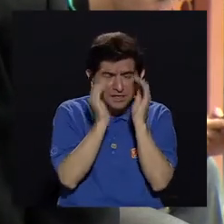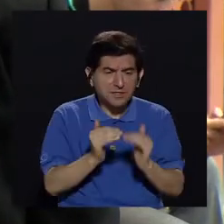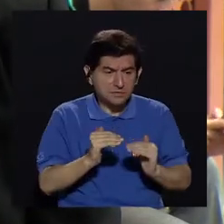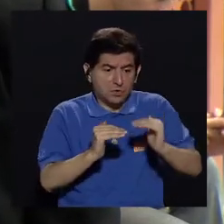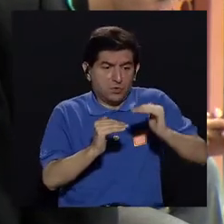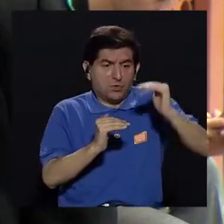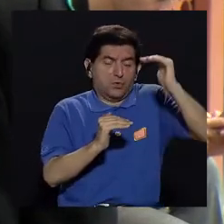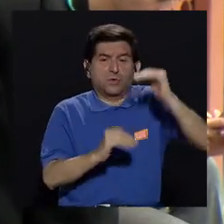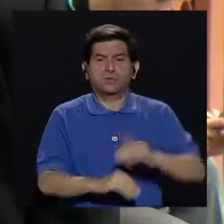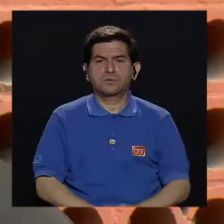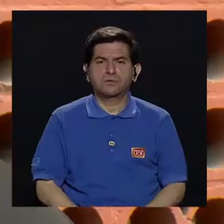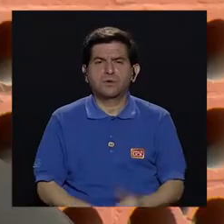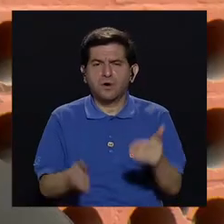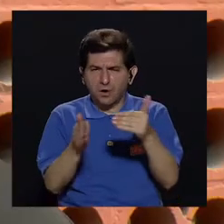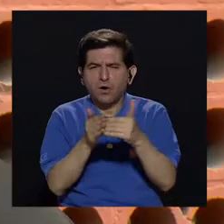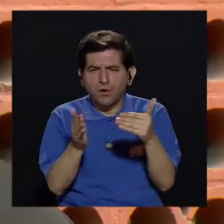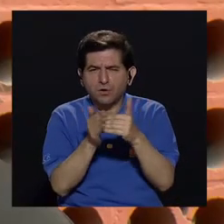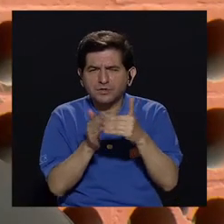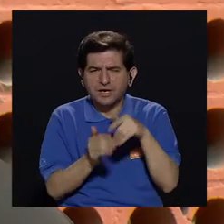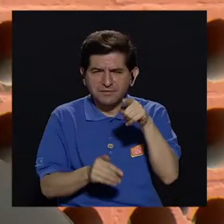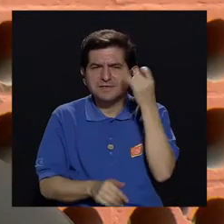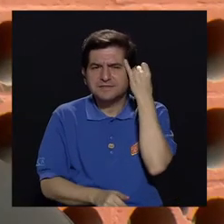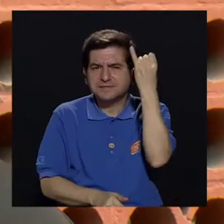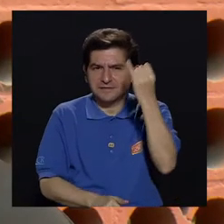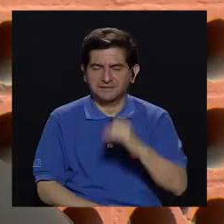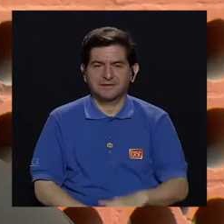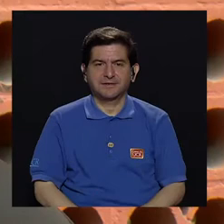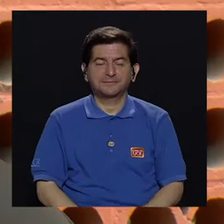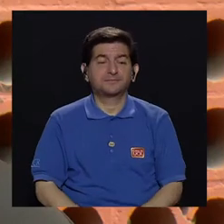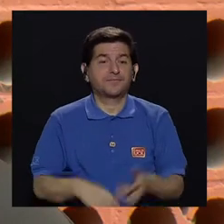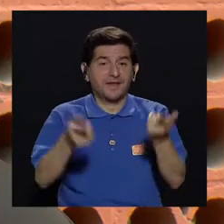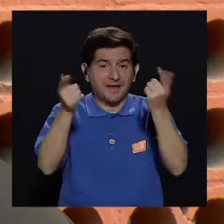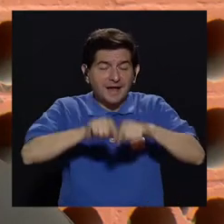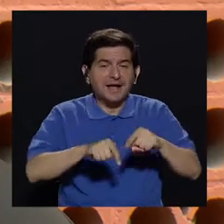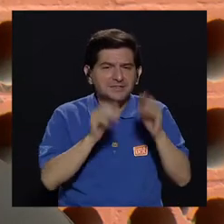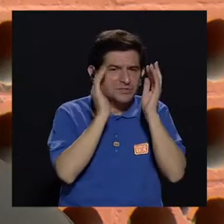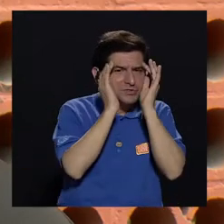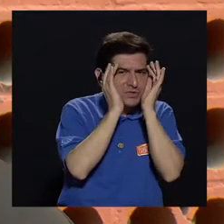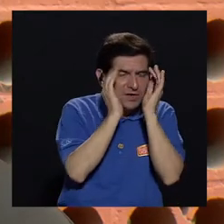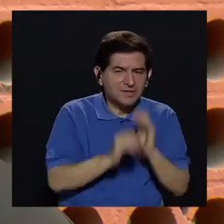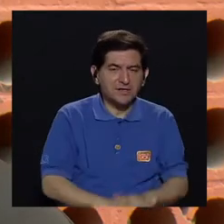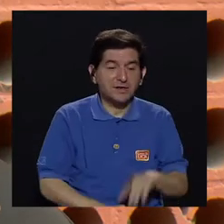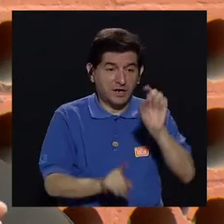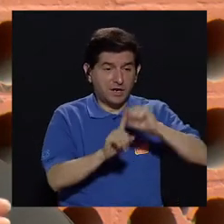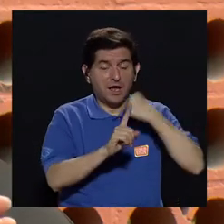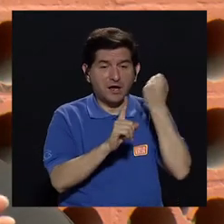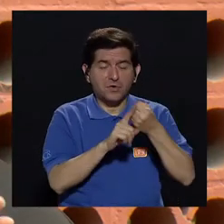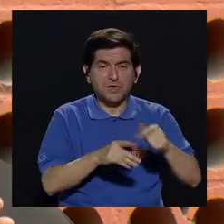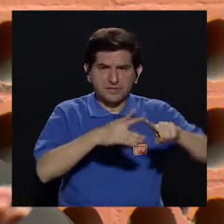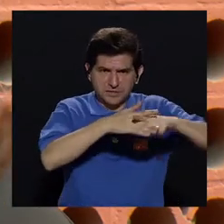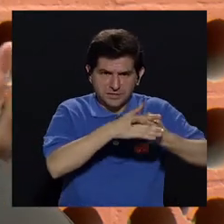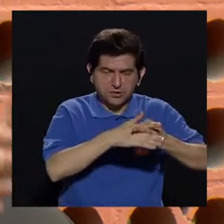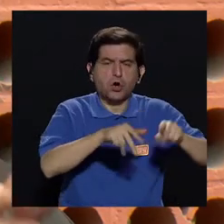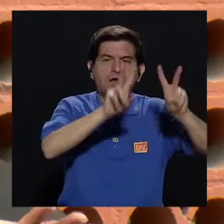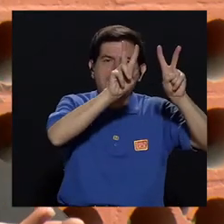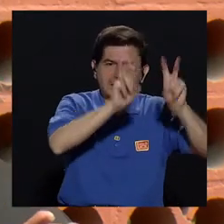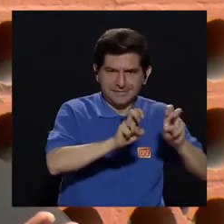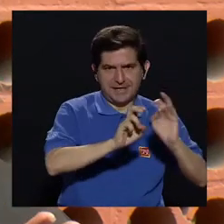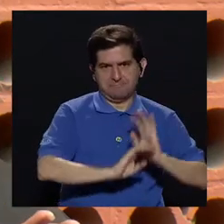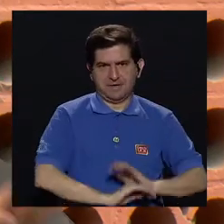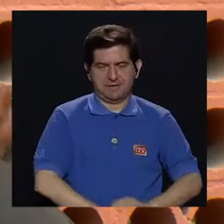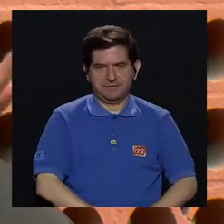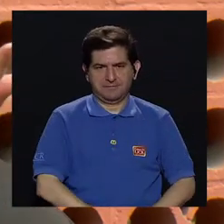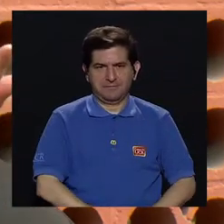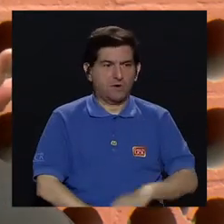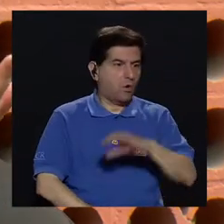tal vez está exacerbada, tal vez si volvemos a retomar ese punto. Ok, en el caso de la ansiedad hay un detonante, tengo un examen,